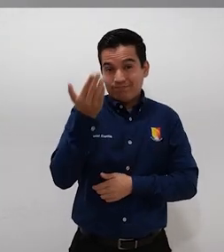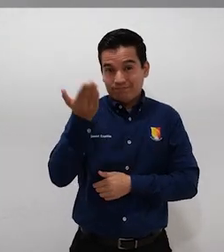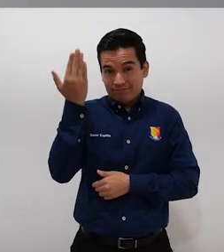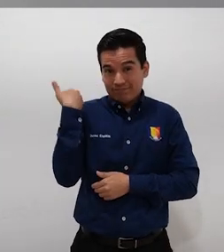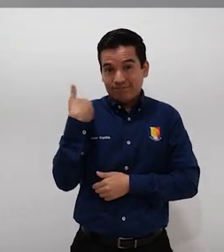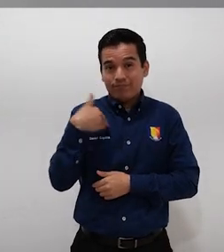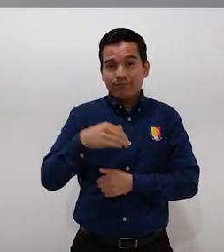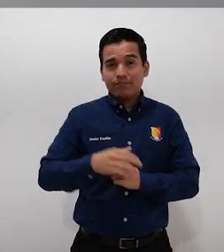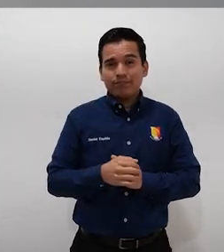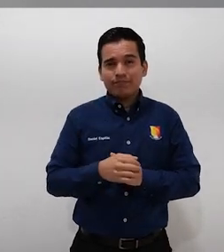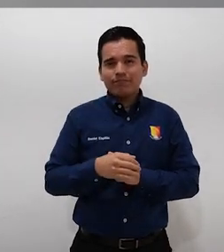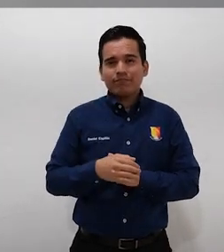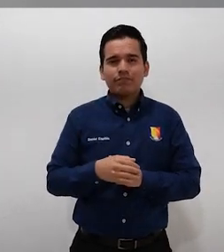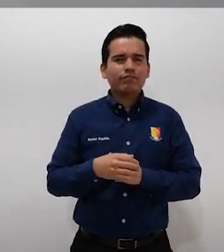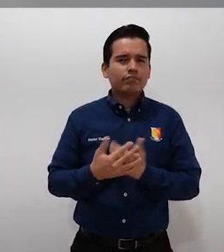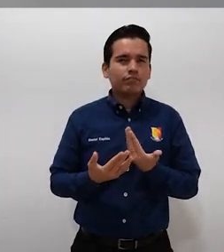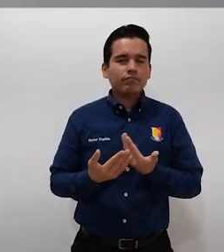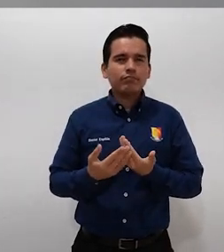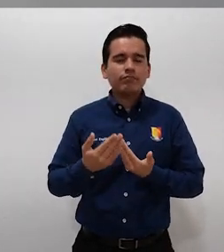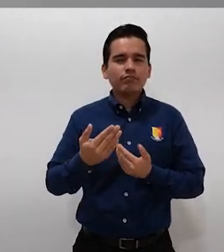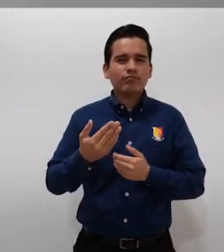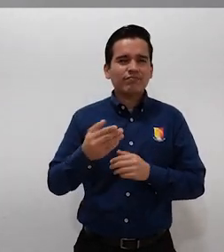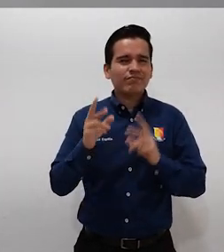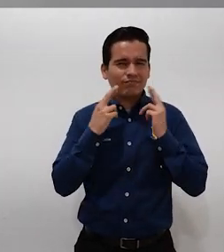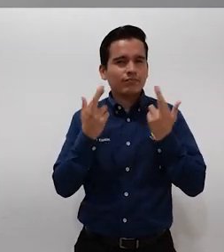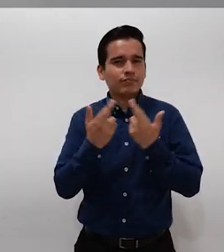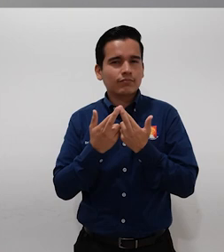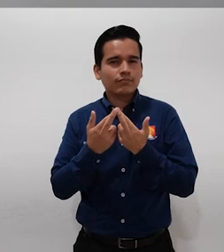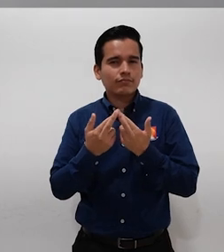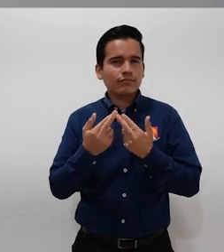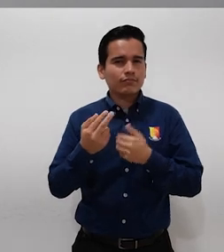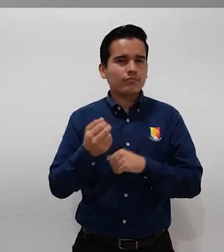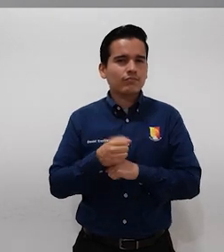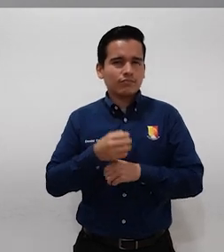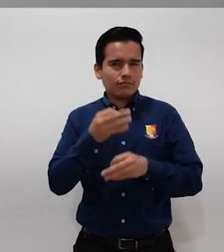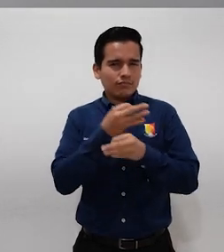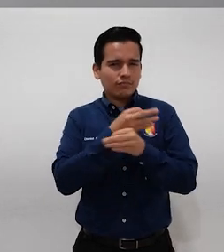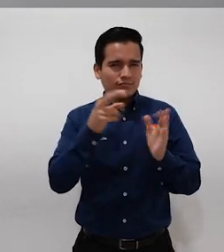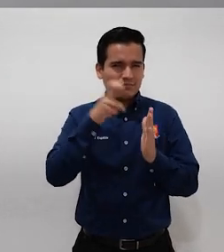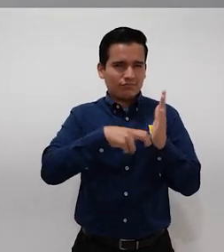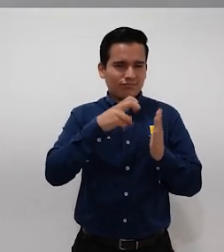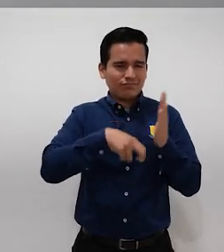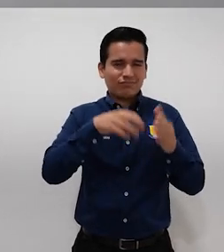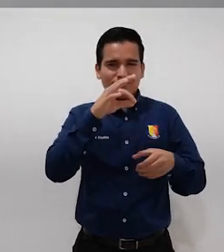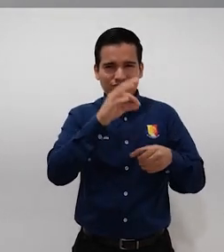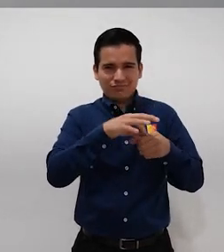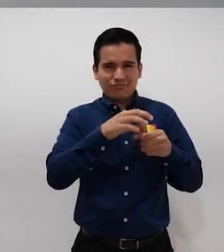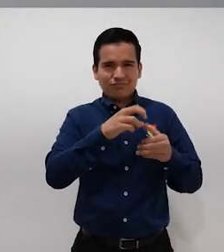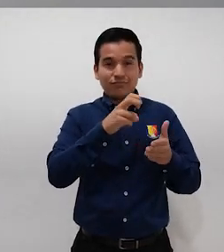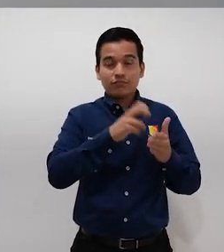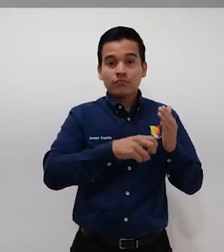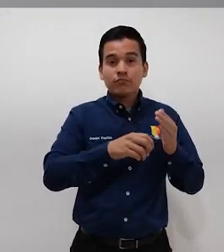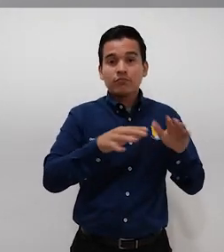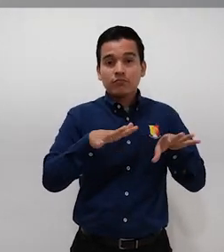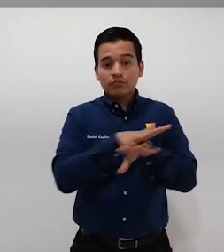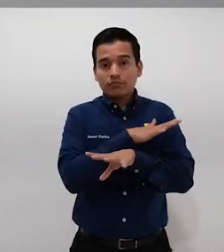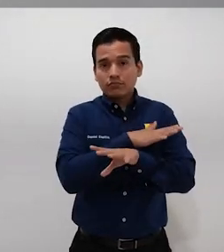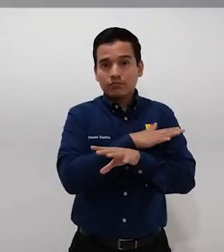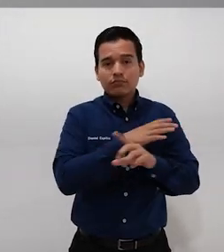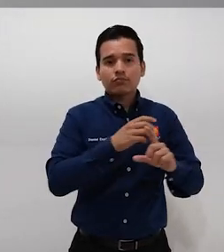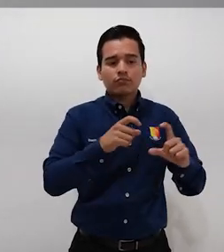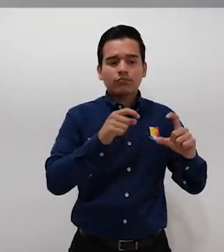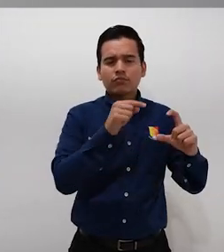pasada sesión hubo una reforma de la Ley Orgánica de la Misión Pública Estatal y cambia la denominación